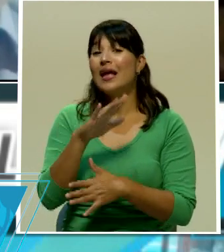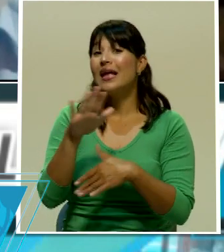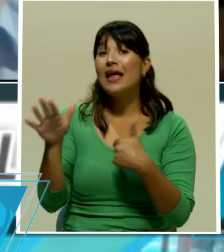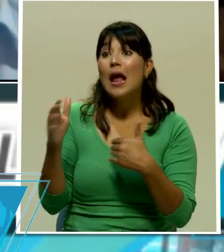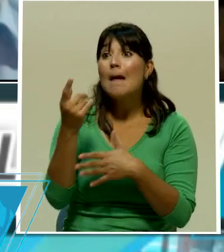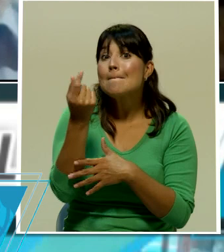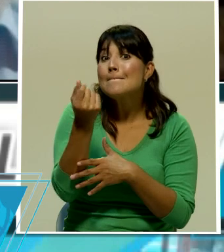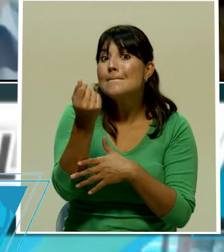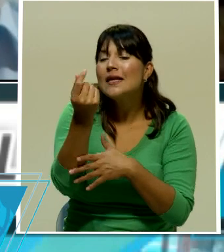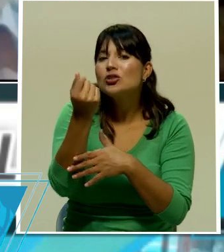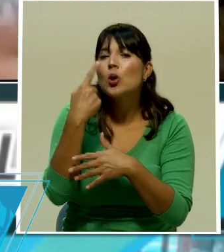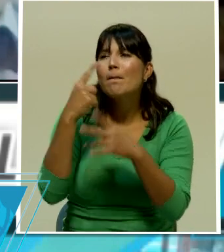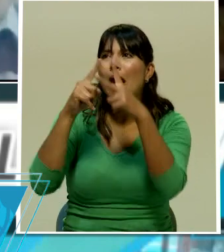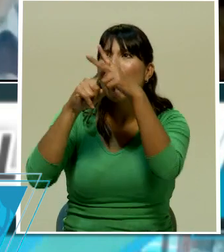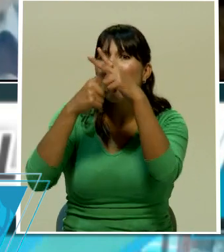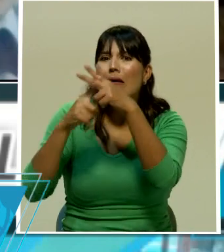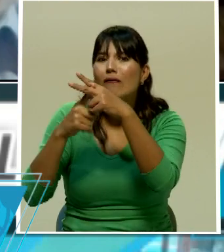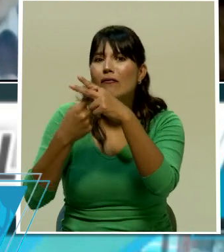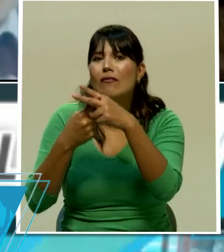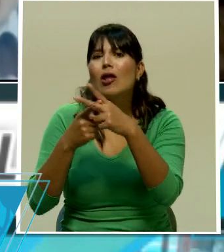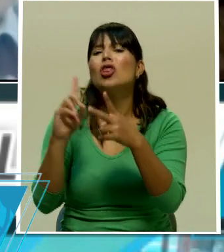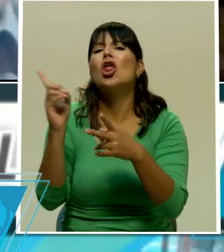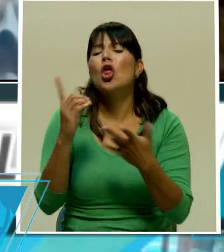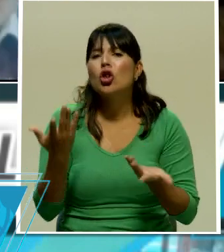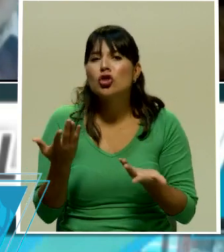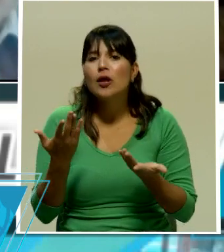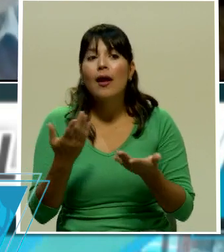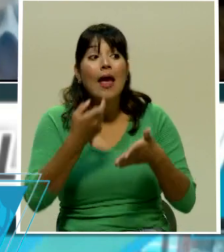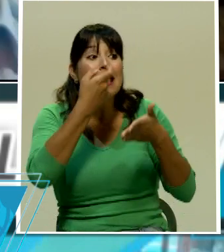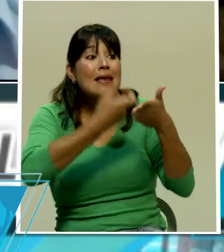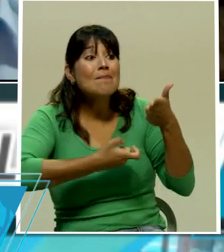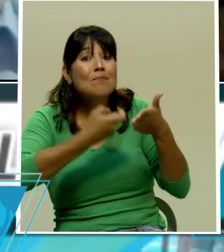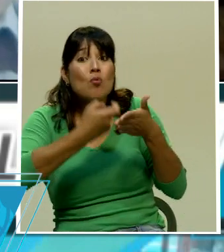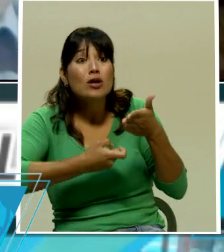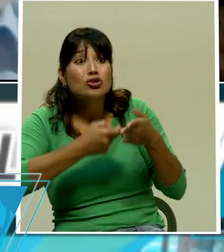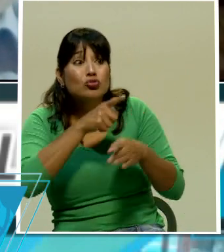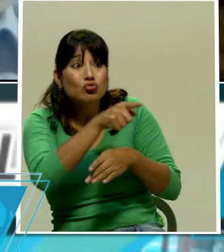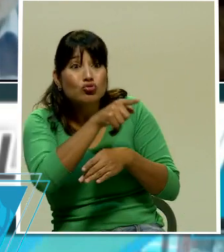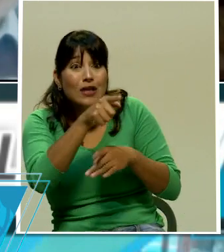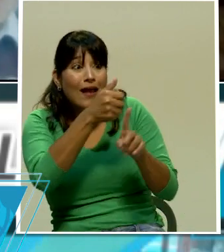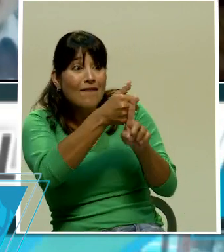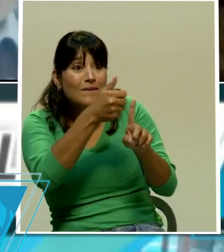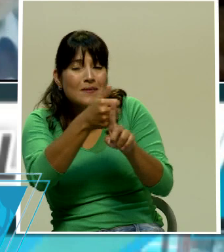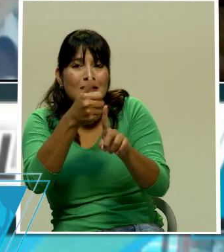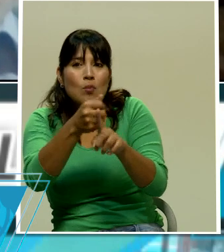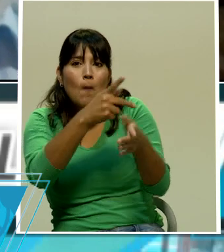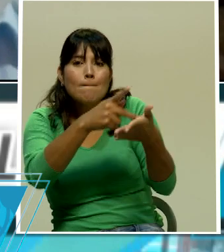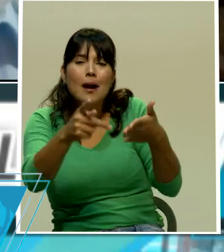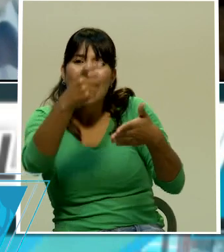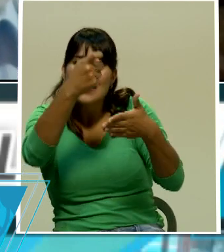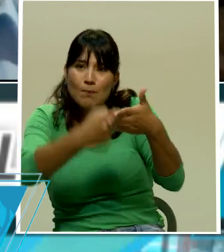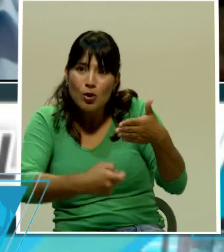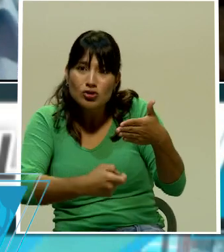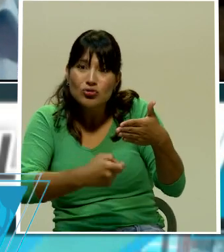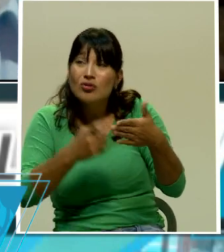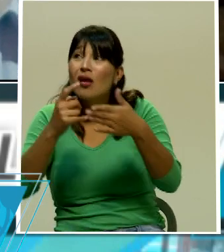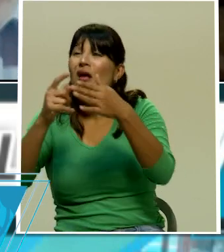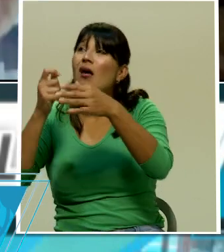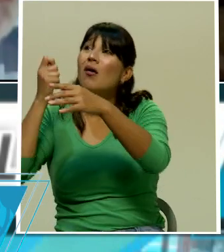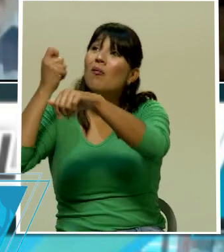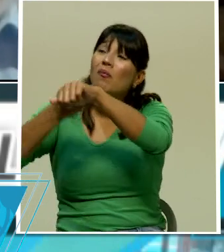reparaciones salen de los impuestos de la misma gente de todos nosotros de todos los costarricenses o sea